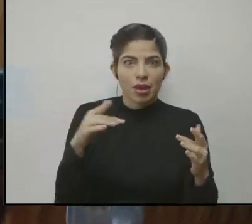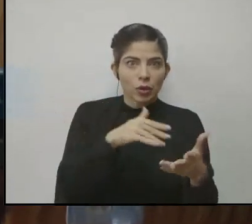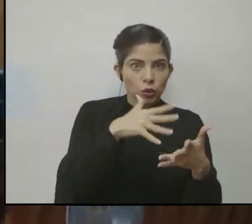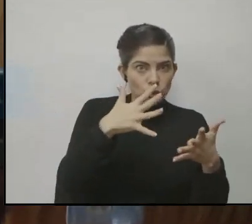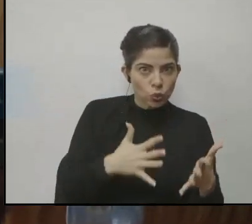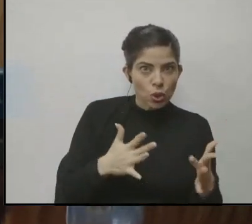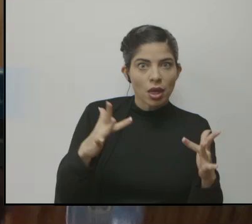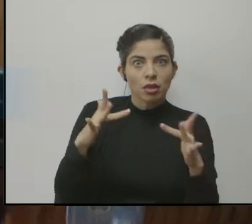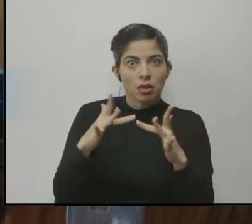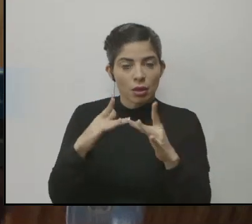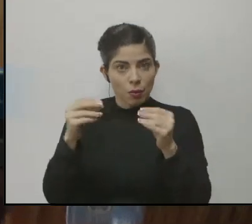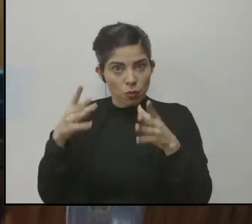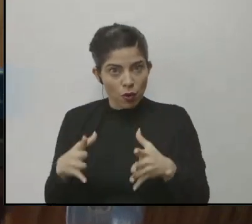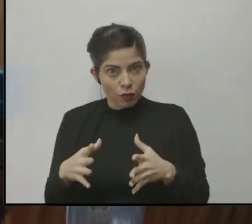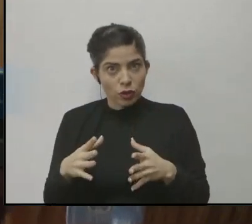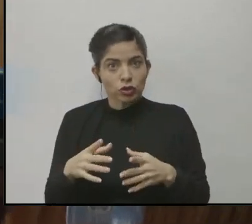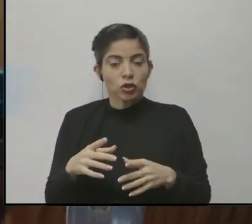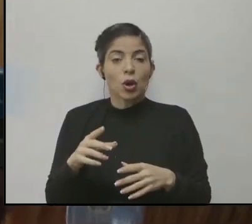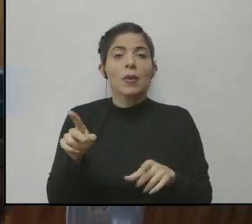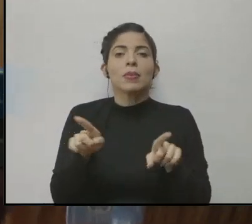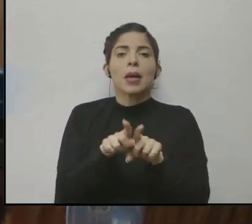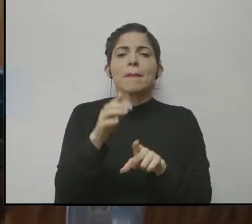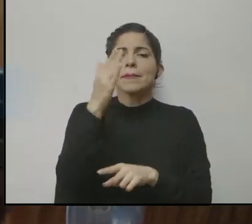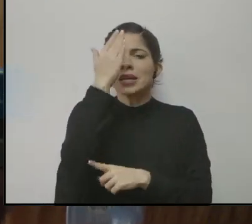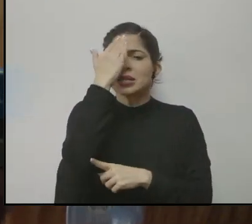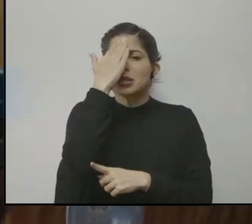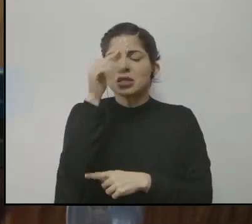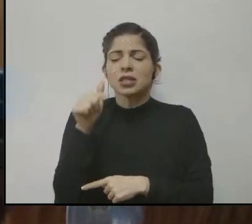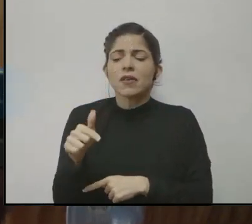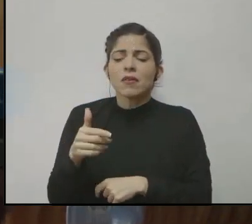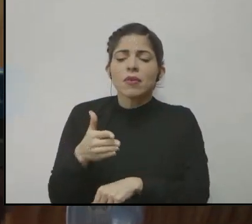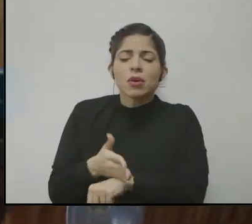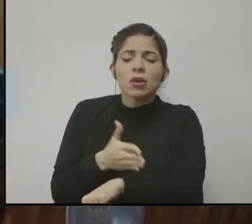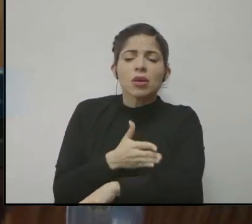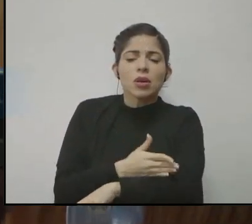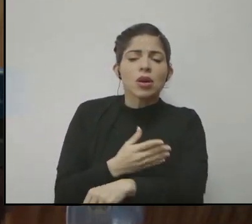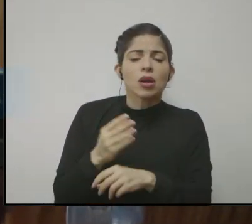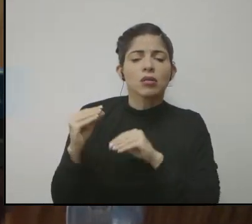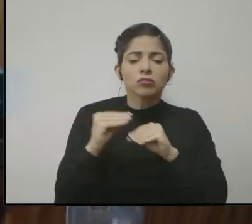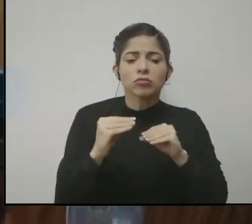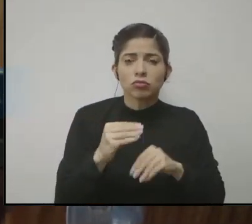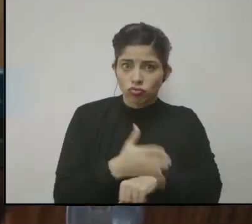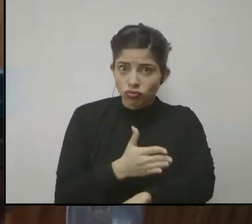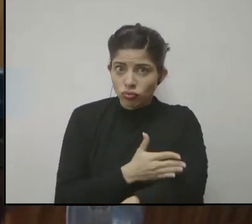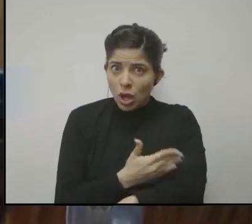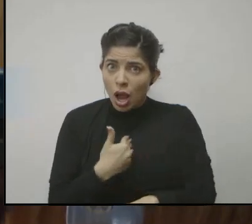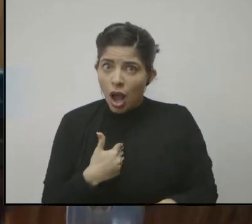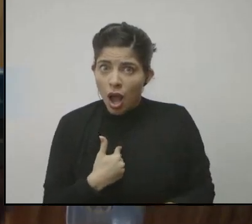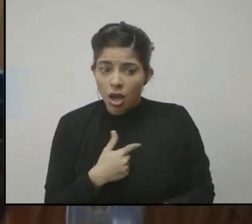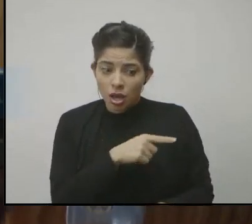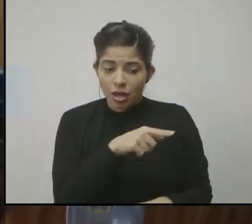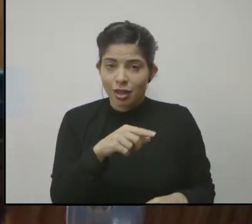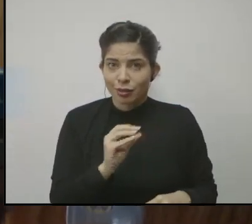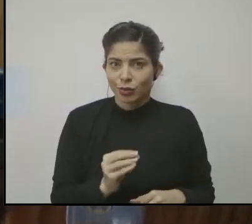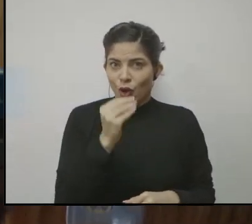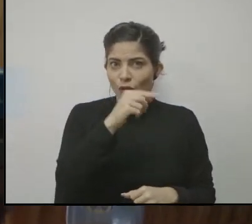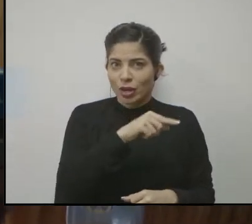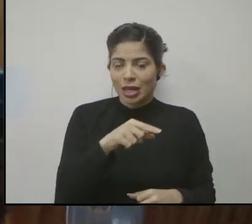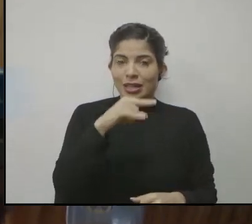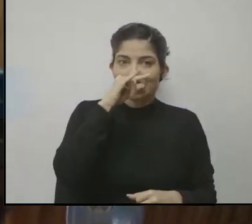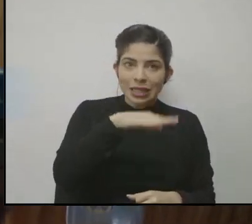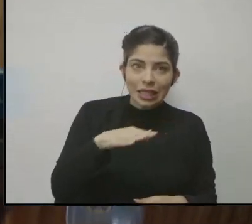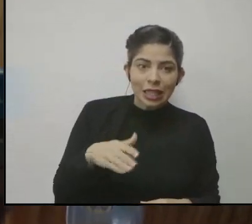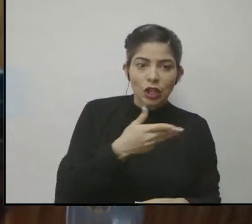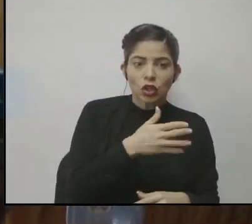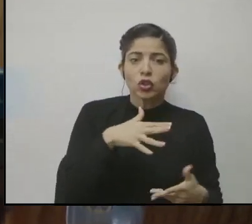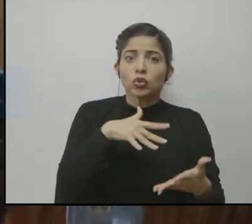estudiante con su docente, sino para saber cuál es el nivel de avance en los aprendizajes base que tienen los muchachos y las muchachas, los niños